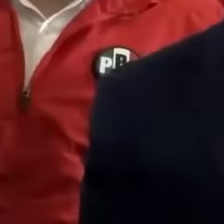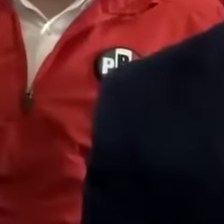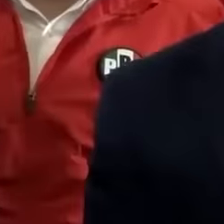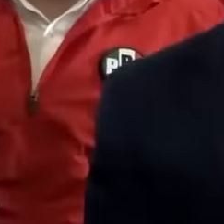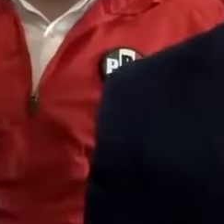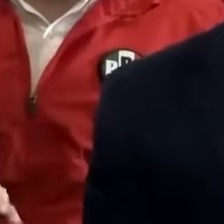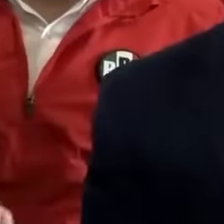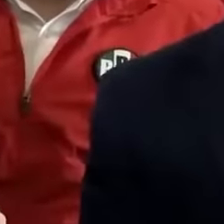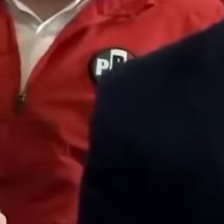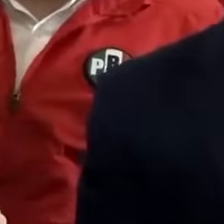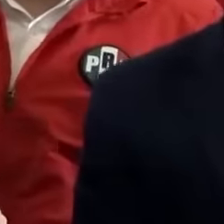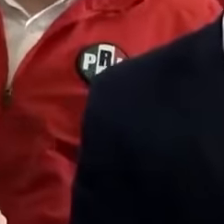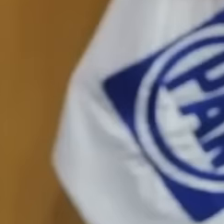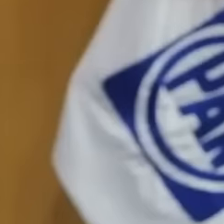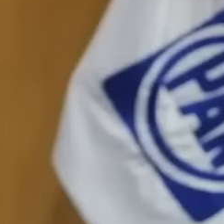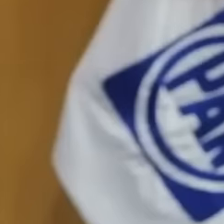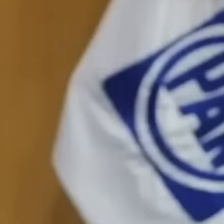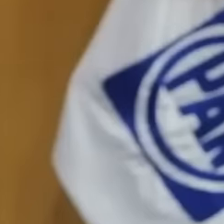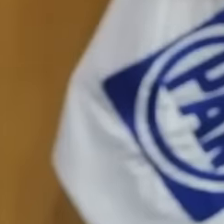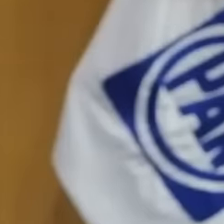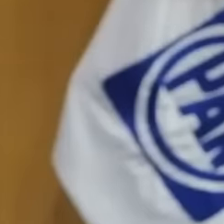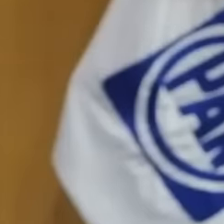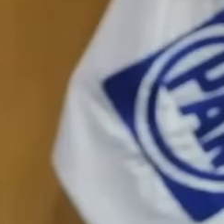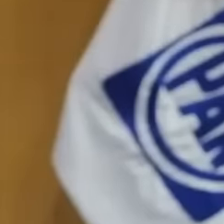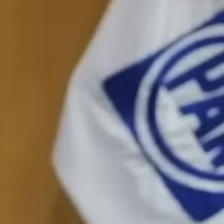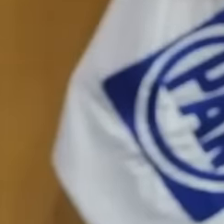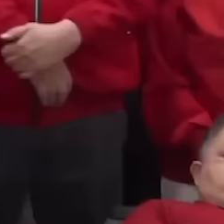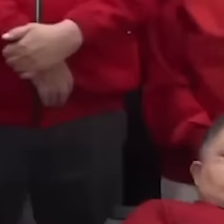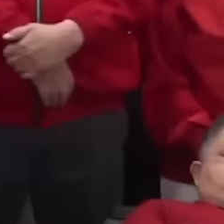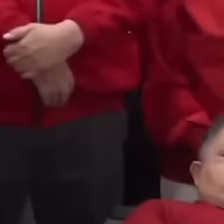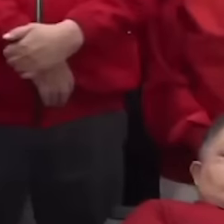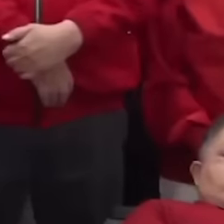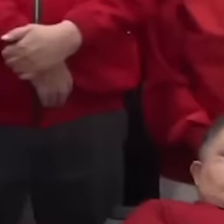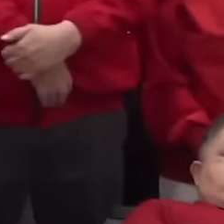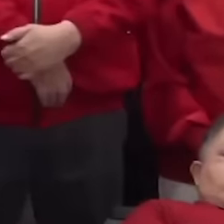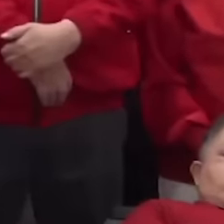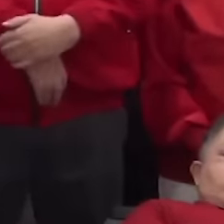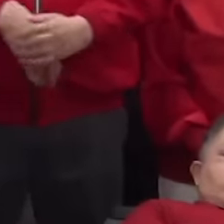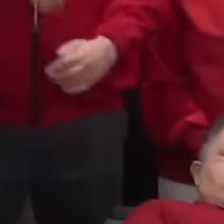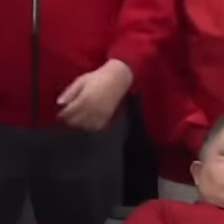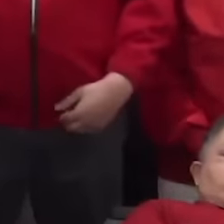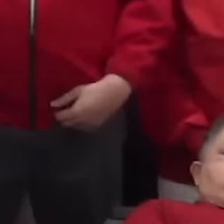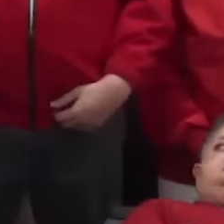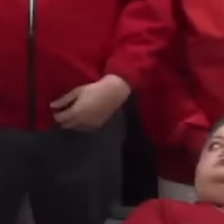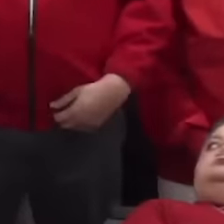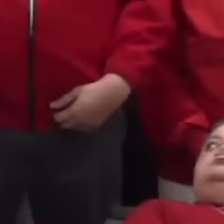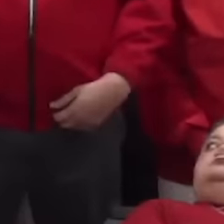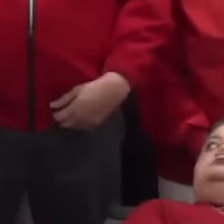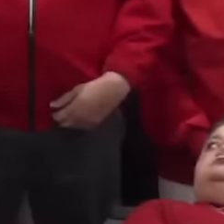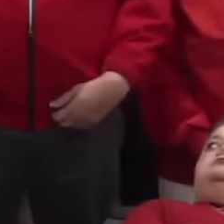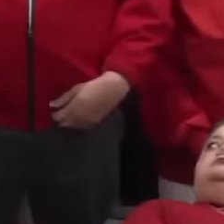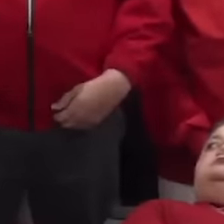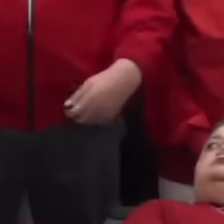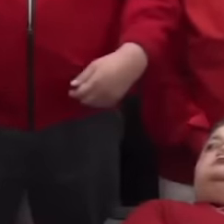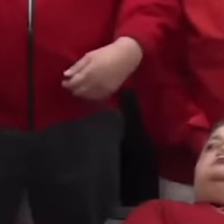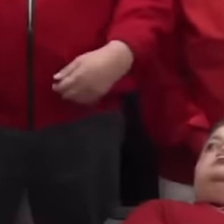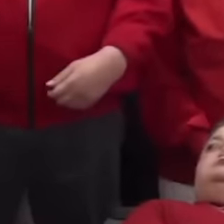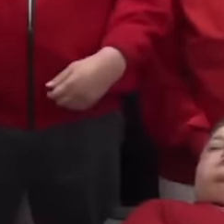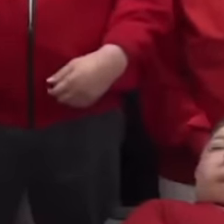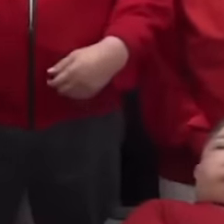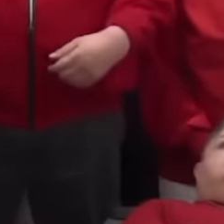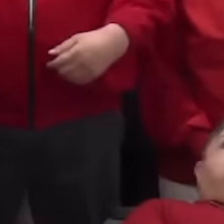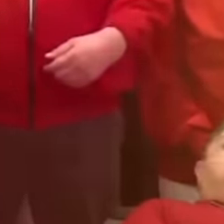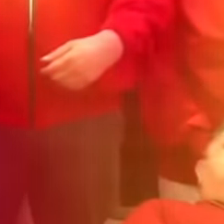partidos opositores como el PRIAN se hunden en un abismo de debilidad y crisis. El PRIAN está tambaleándose,